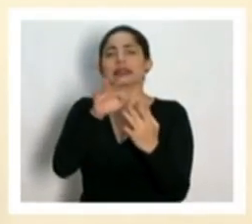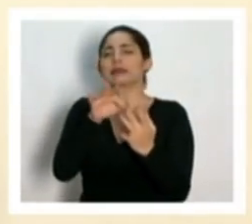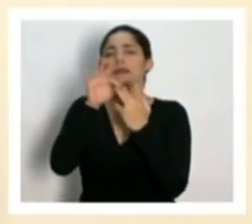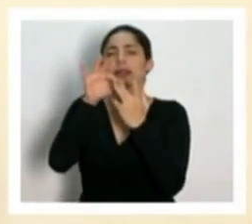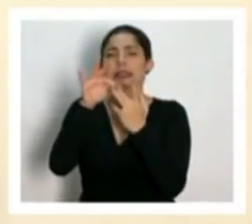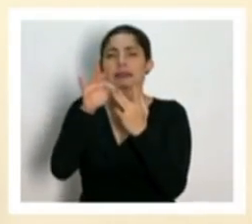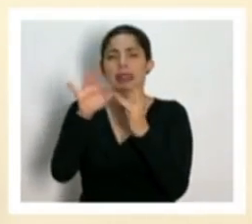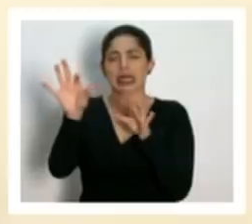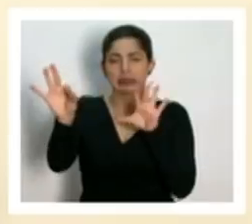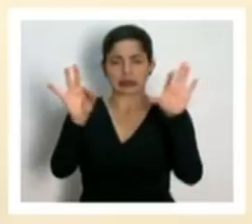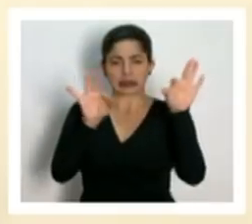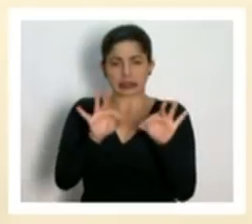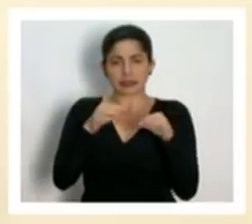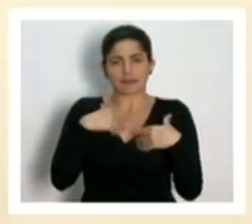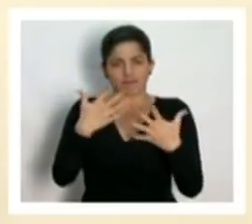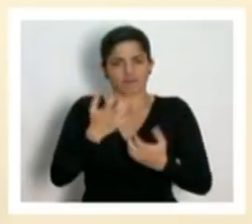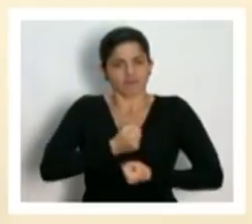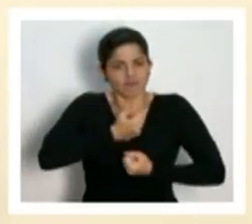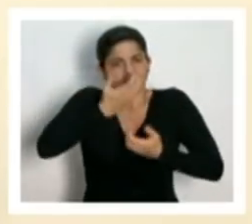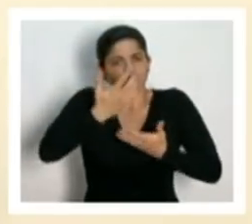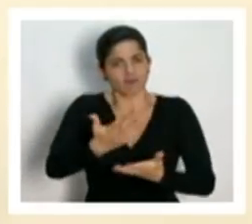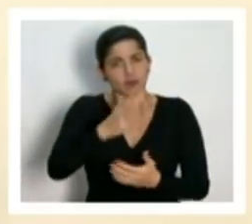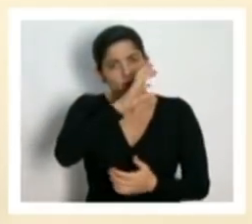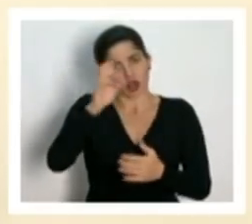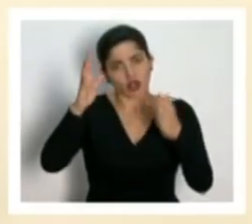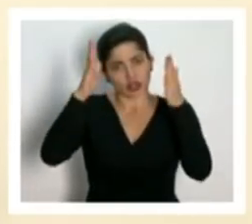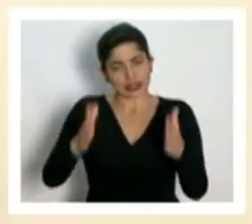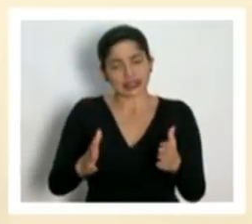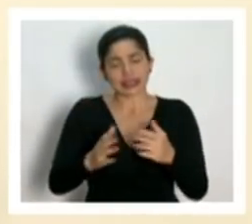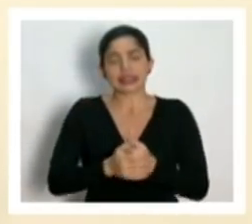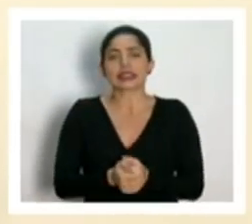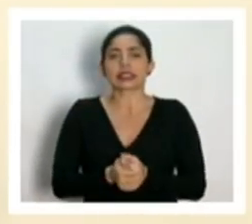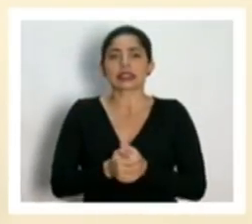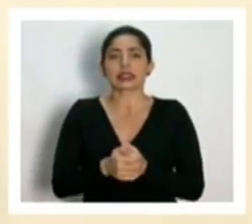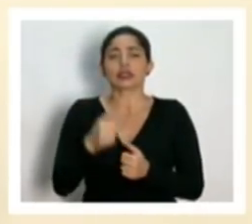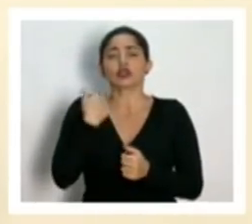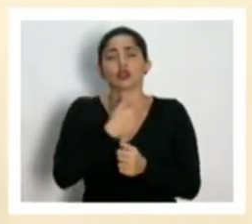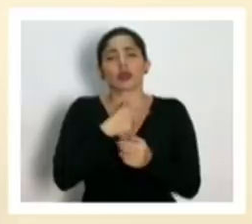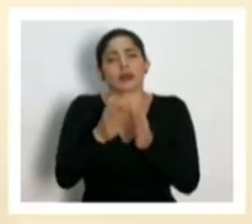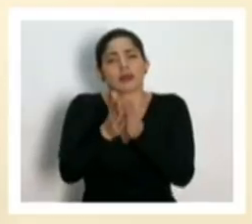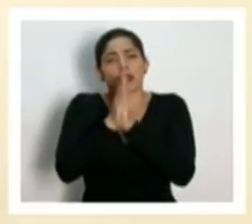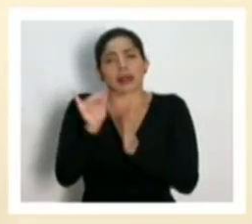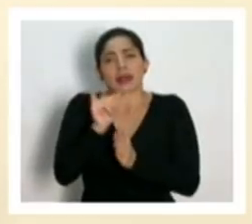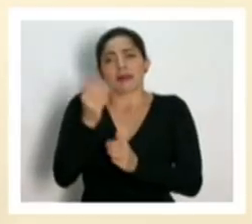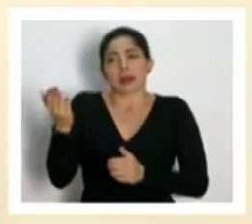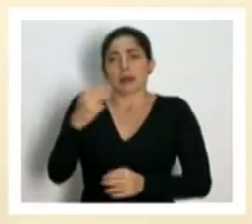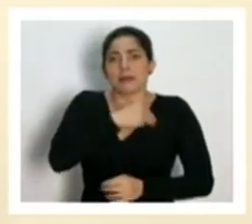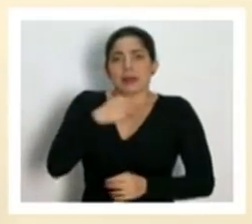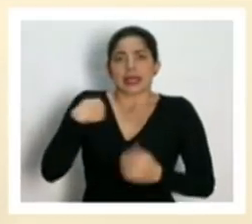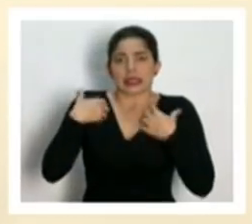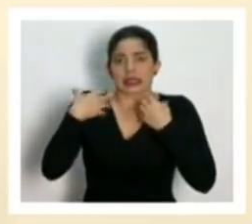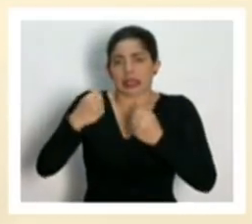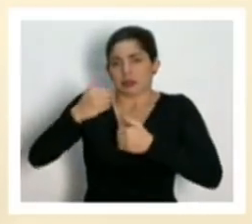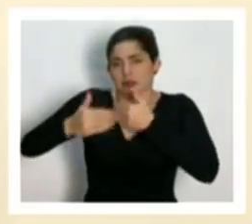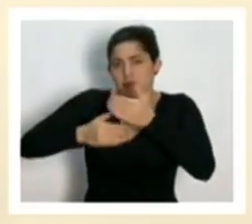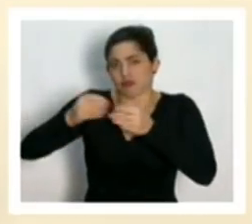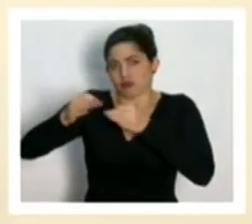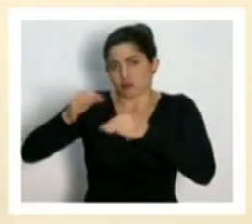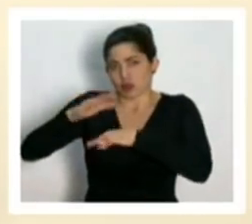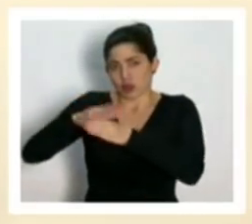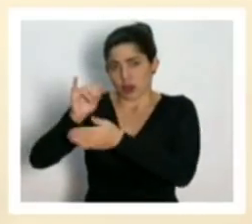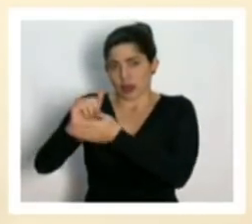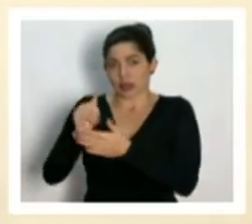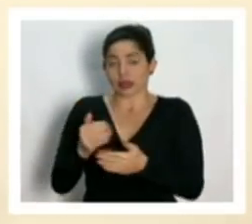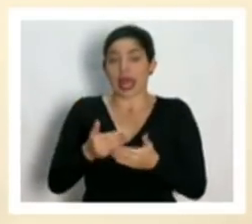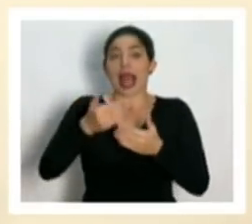que queremos compartir con las y los costarricenses, a los cuales le pediré también al ministro de Salud que haga referencia antes de